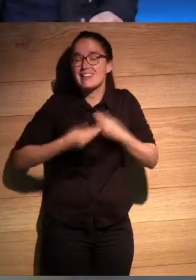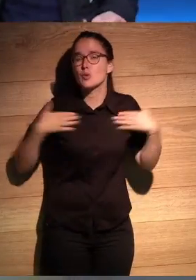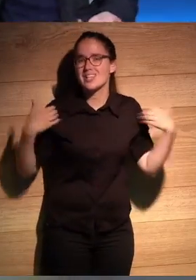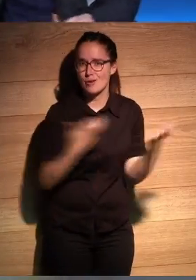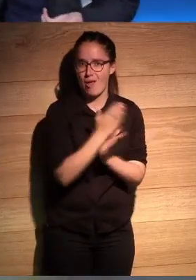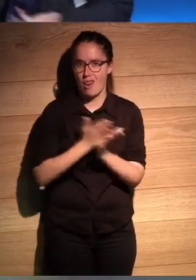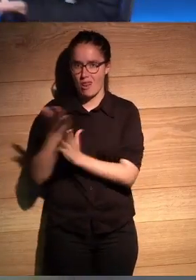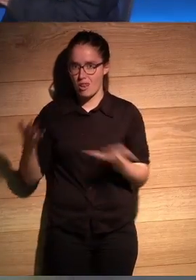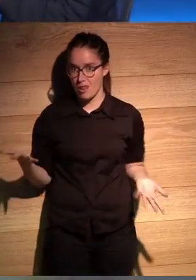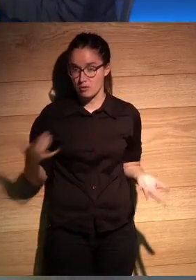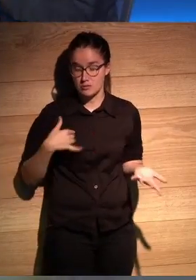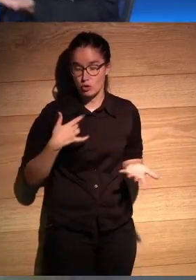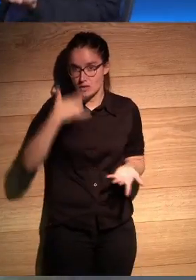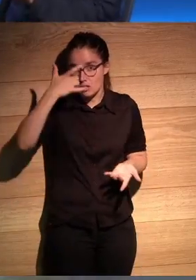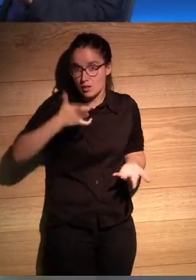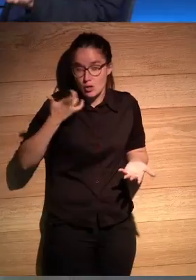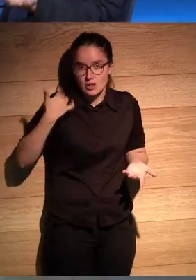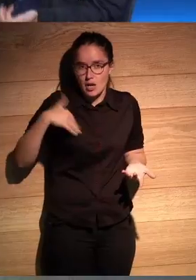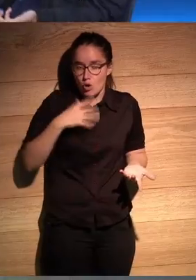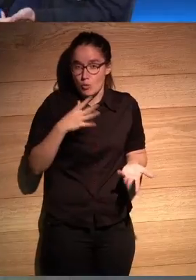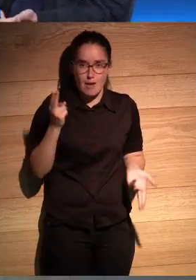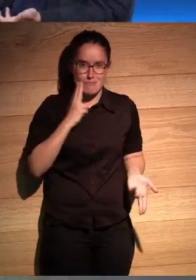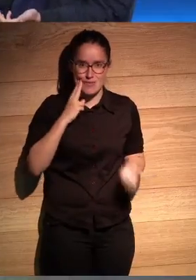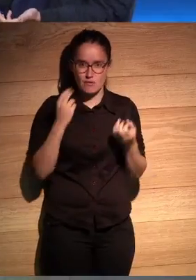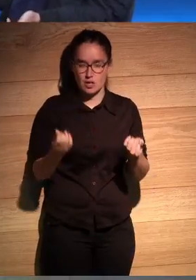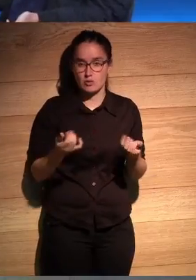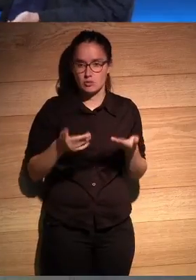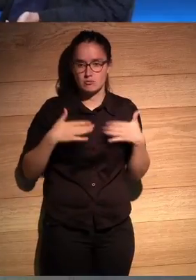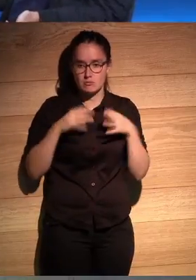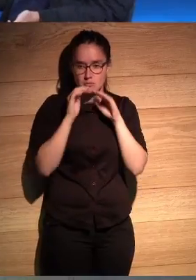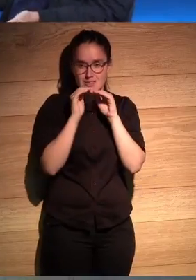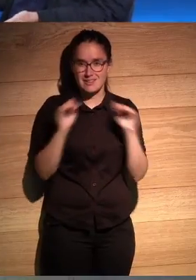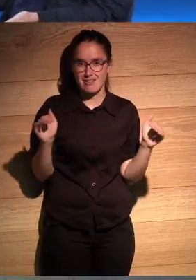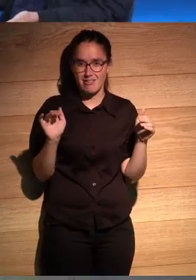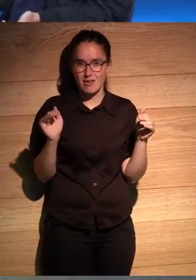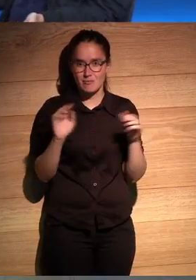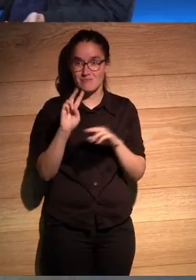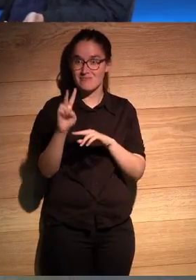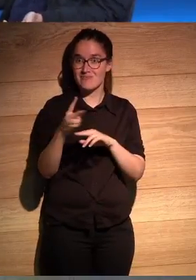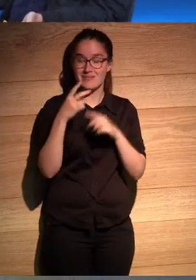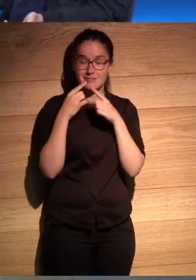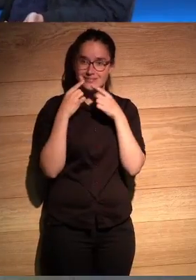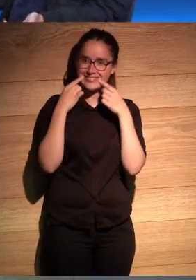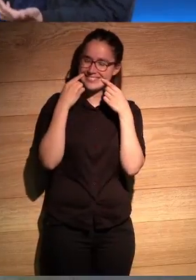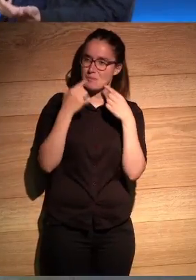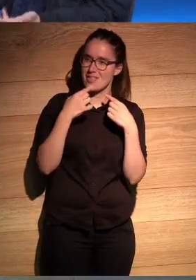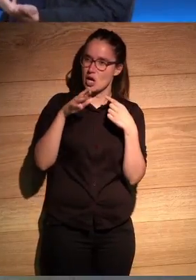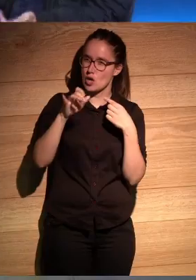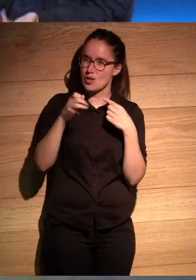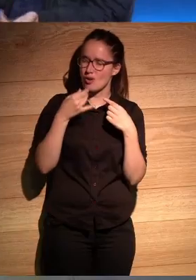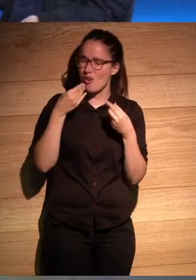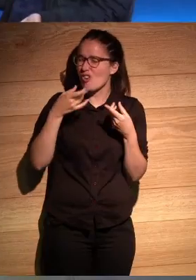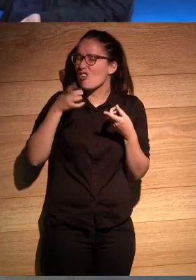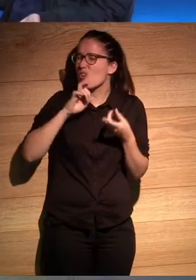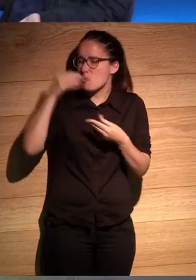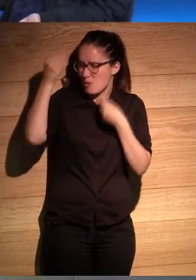hagamos yo estaba completamente además ya como aterrorizado entonces hace un silencio me mira y sonríe y me dice Rodrigo cómo puedes